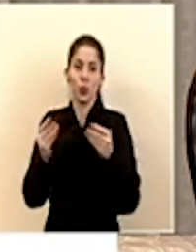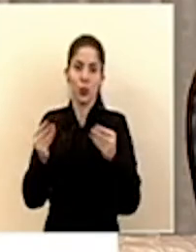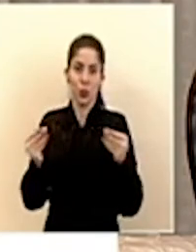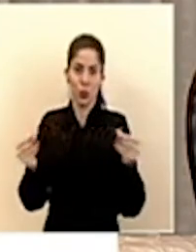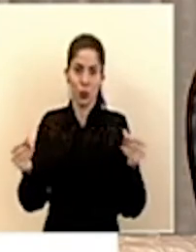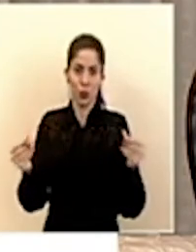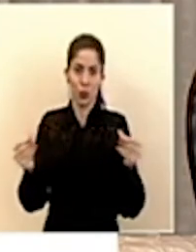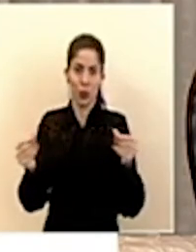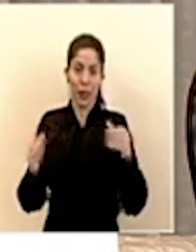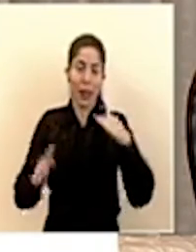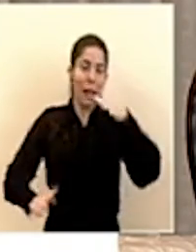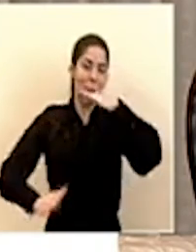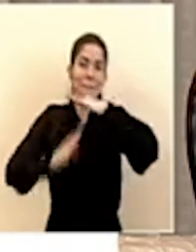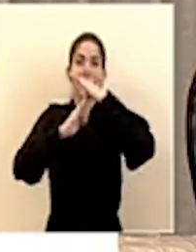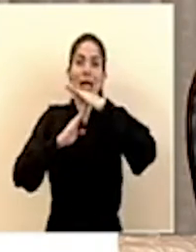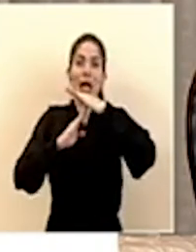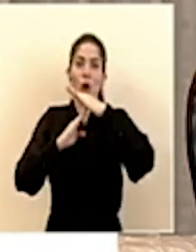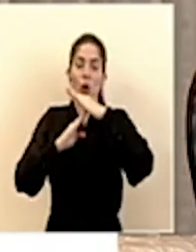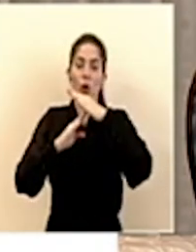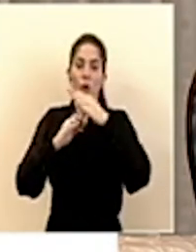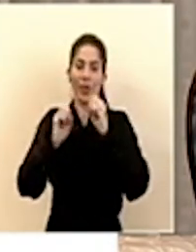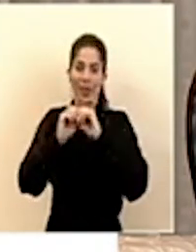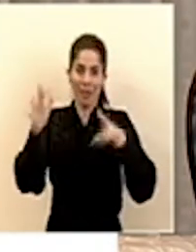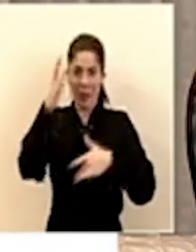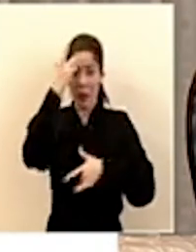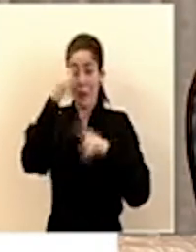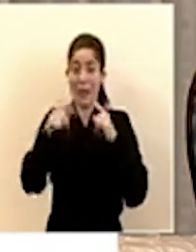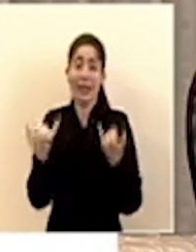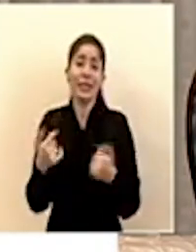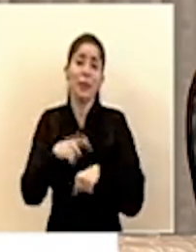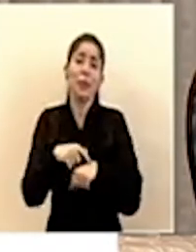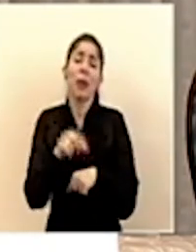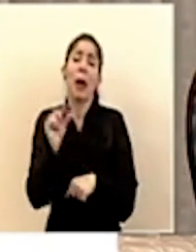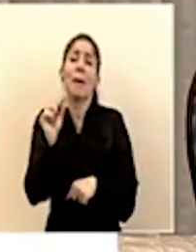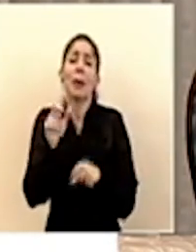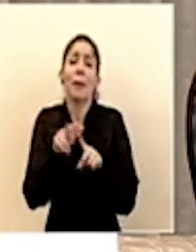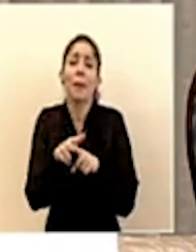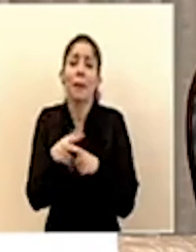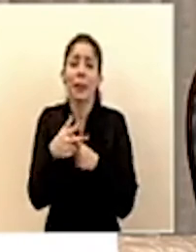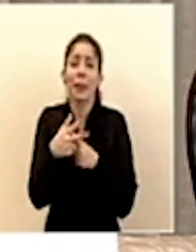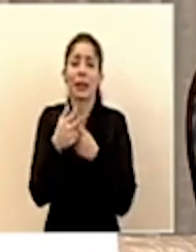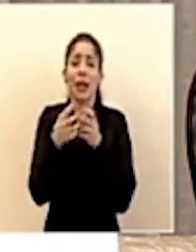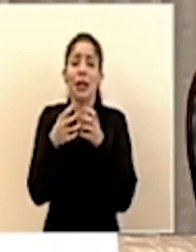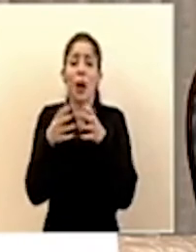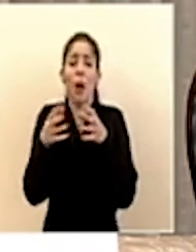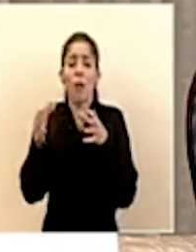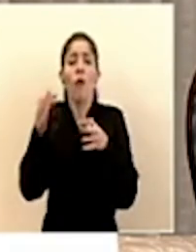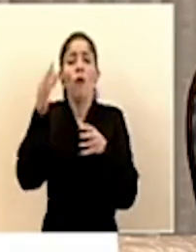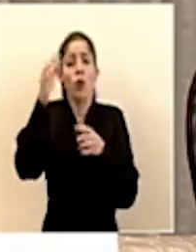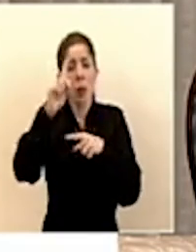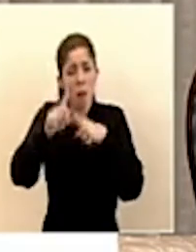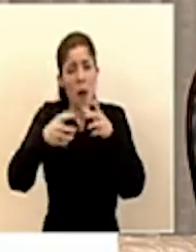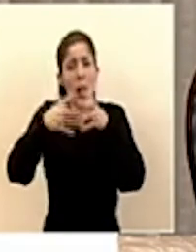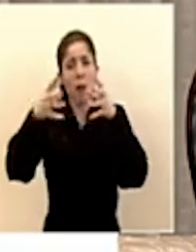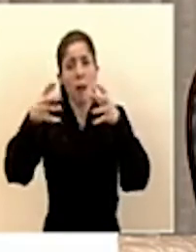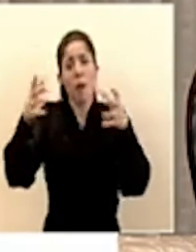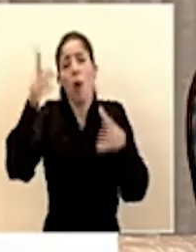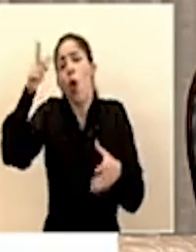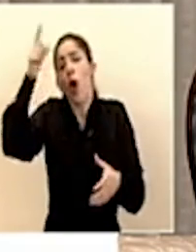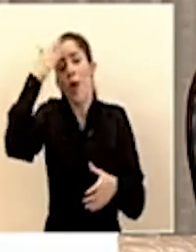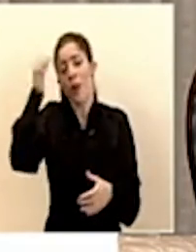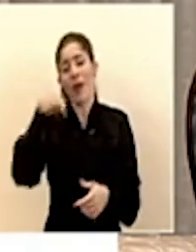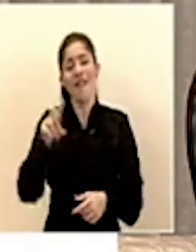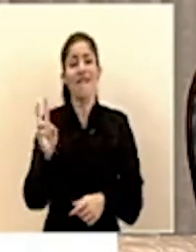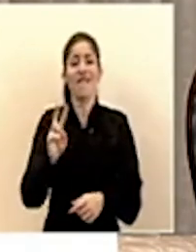el pico de la ola pandémica pero en este momento apenas estamos incrementando los casos y vamos a tener más casos es lógico porque es un virus